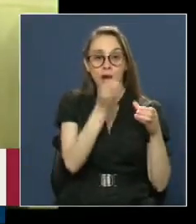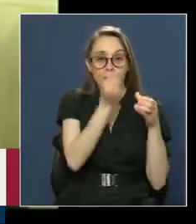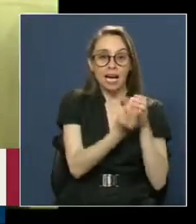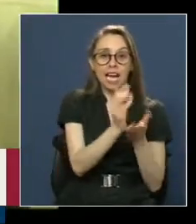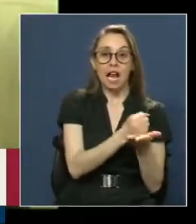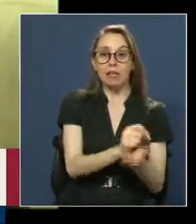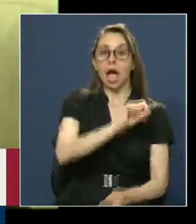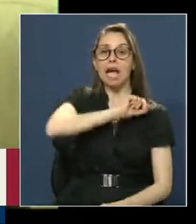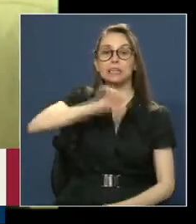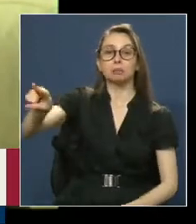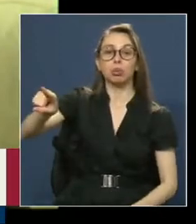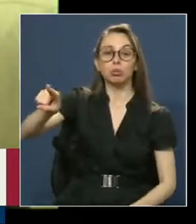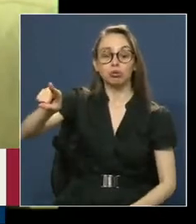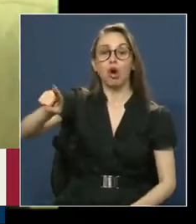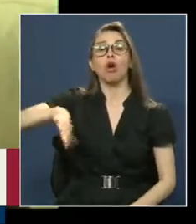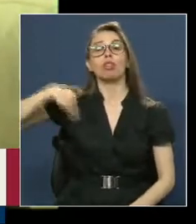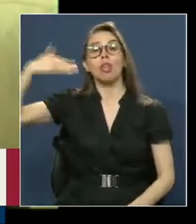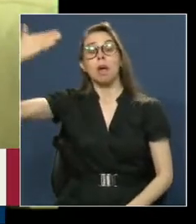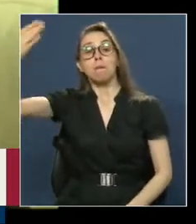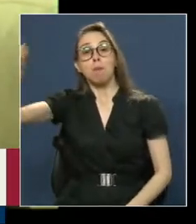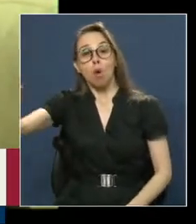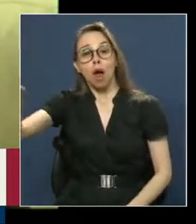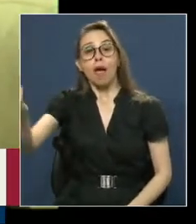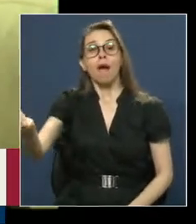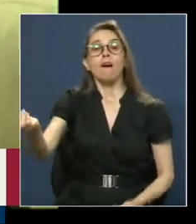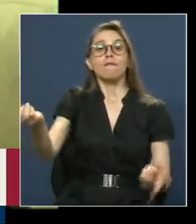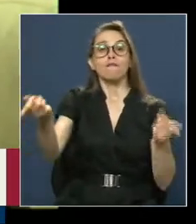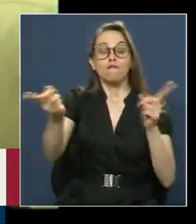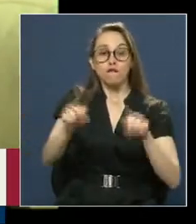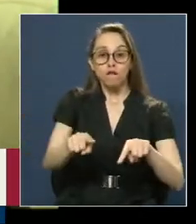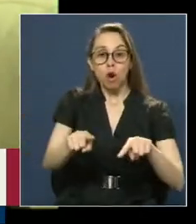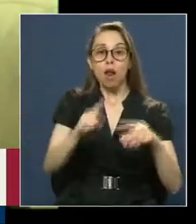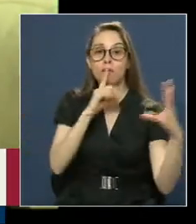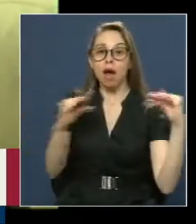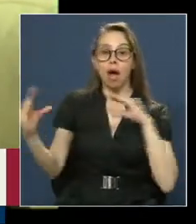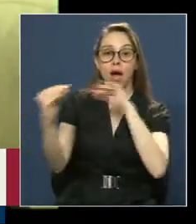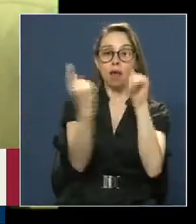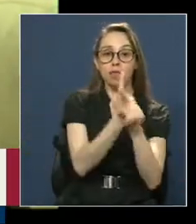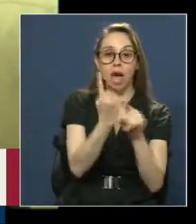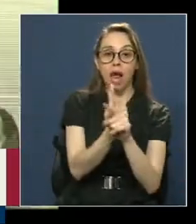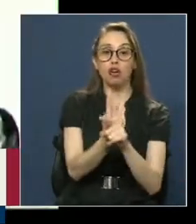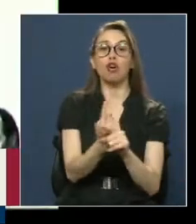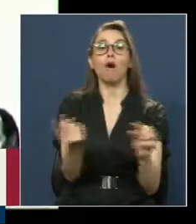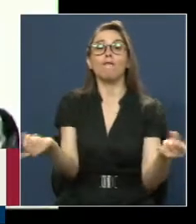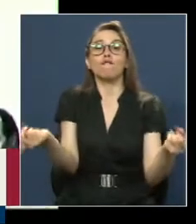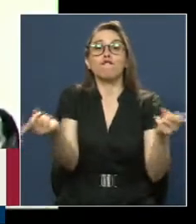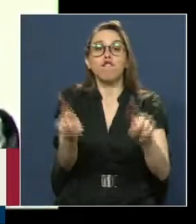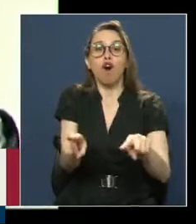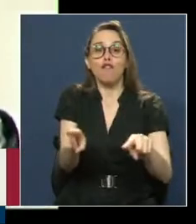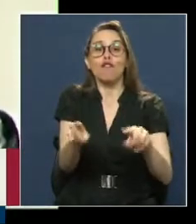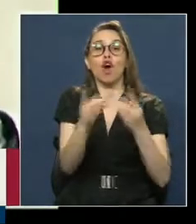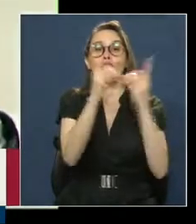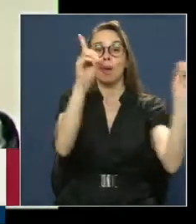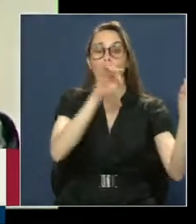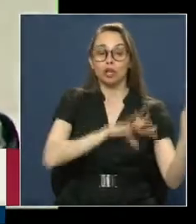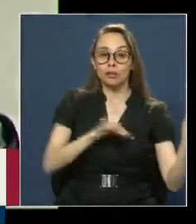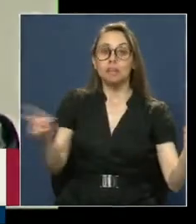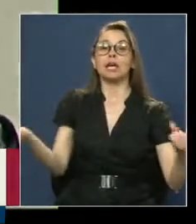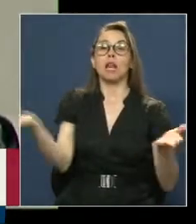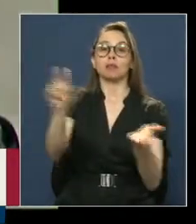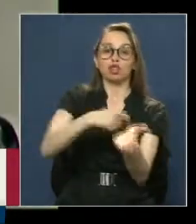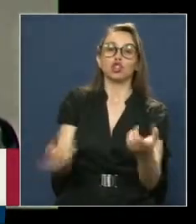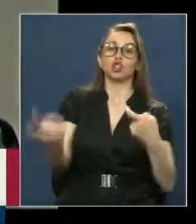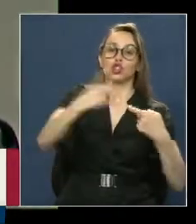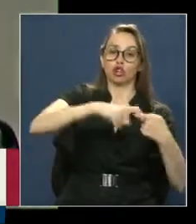radical Al que volvería Cuando se retomaran Los causas Del diálogo Y la recuperación De la democracia Luego El colapso